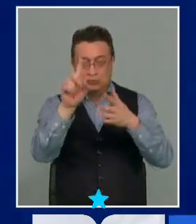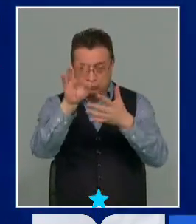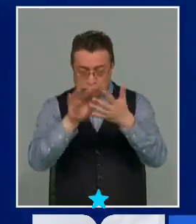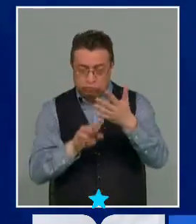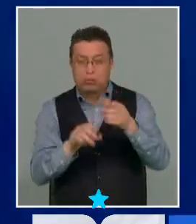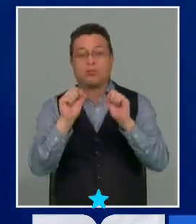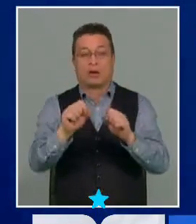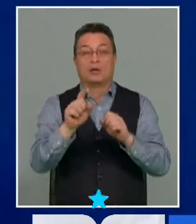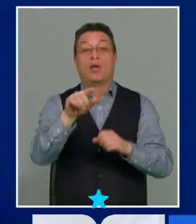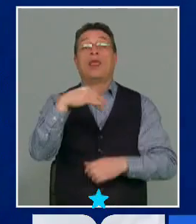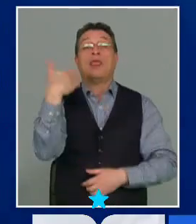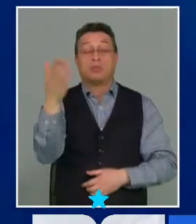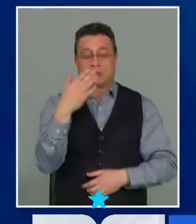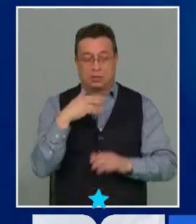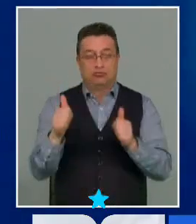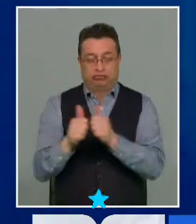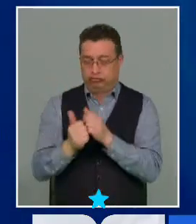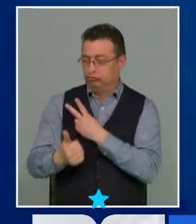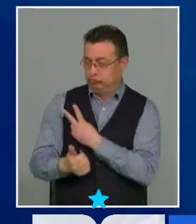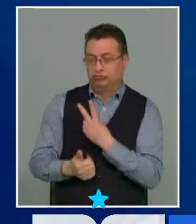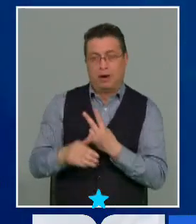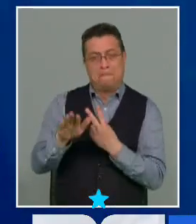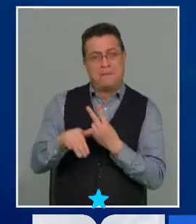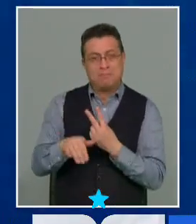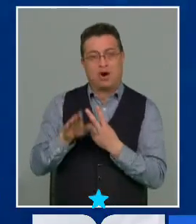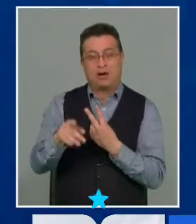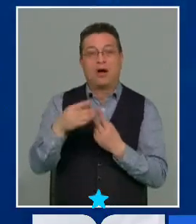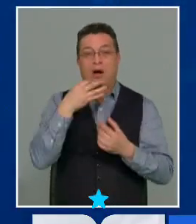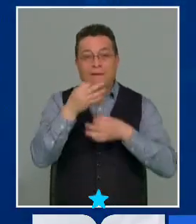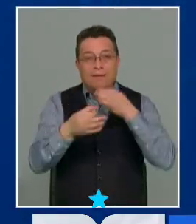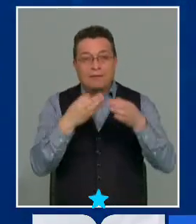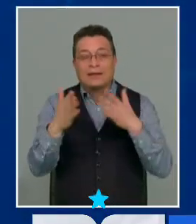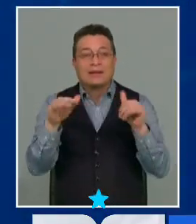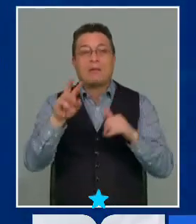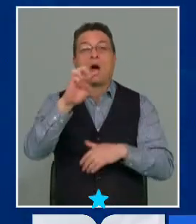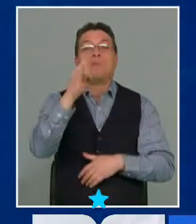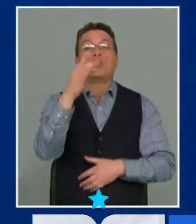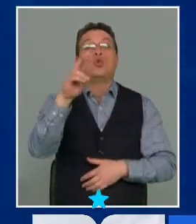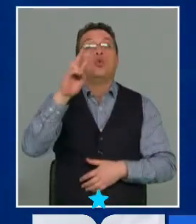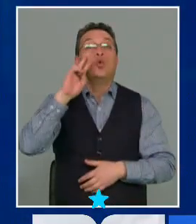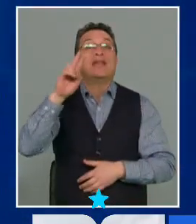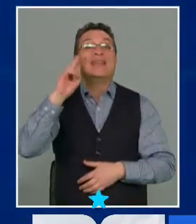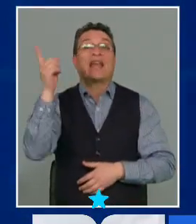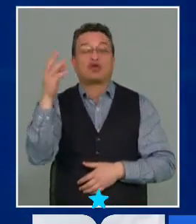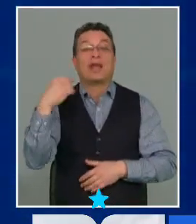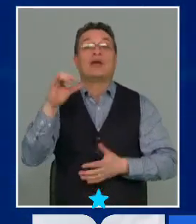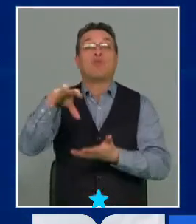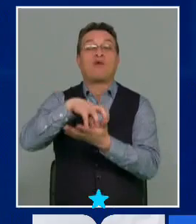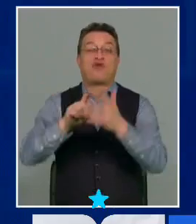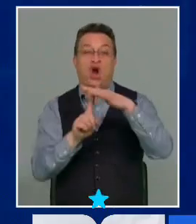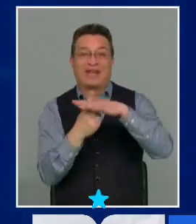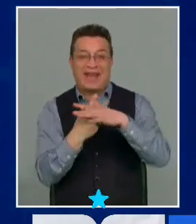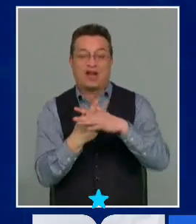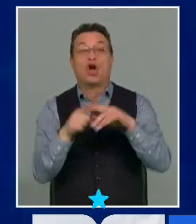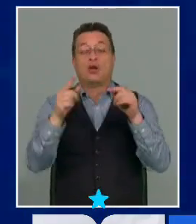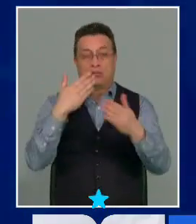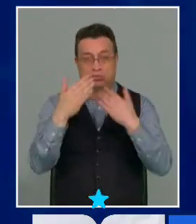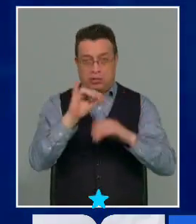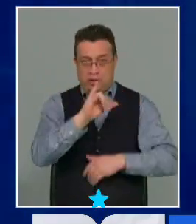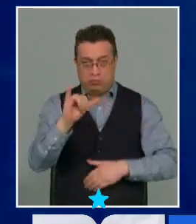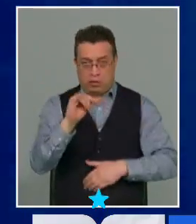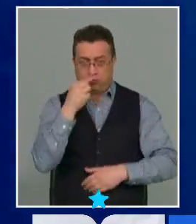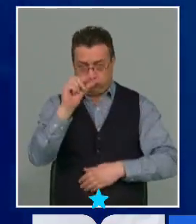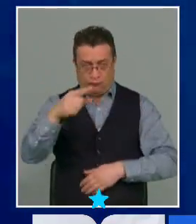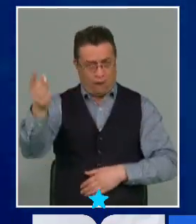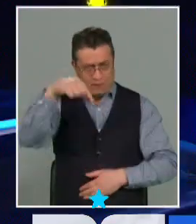Al regreso, Marisol Tomás nos siguen acompañando. Vamos a estar hablando de plurinacionalidad y pueblos originarios en la propuesta de nueva constitución. Vamos y volvemos de